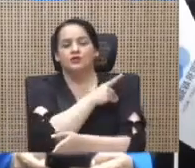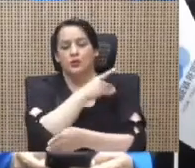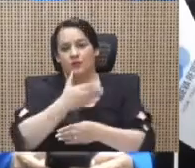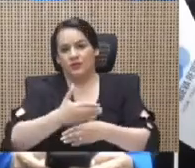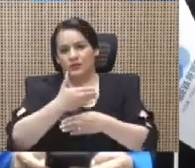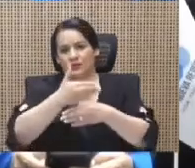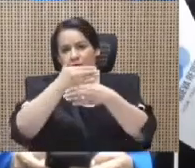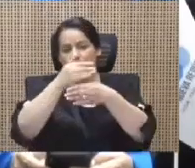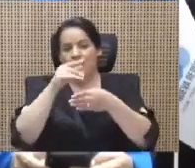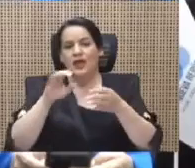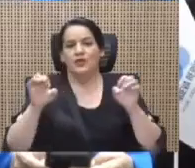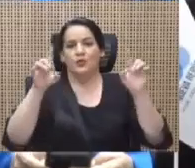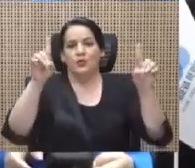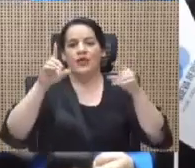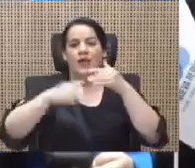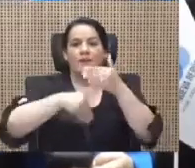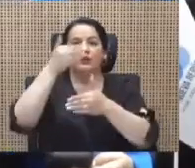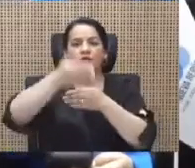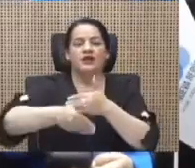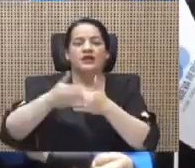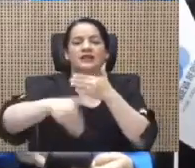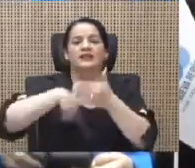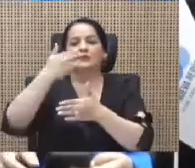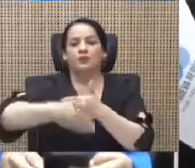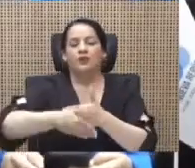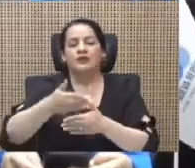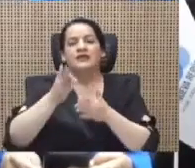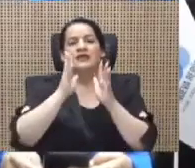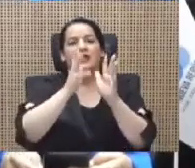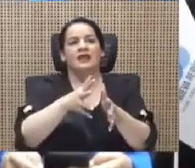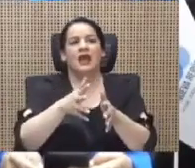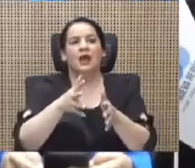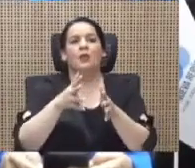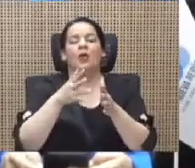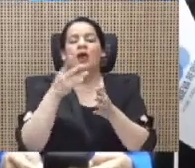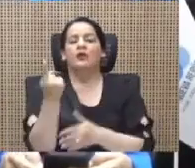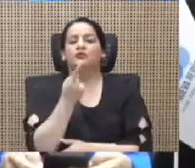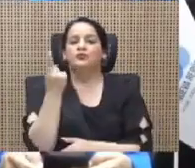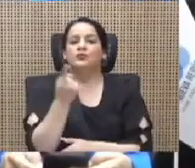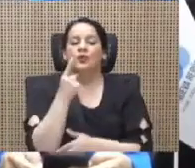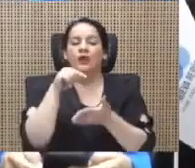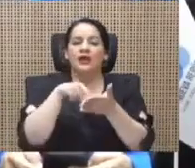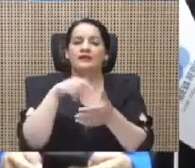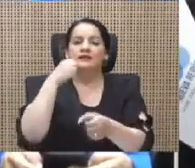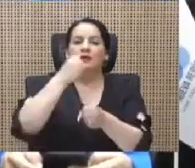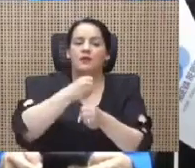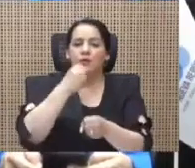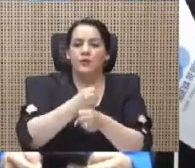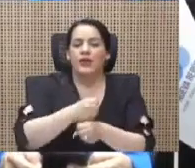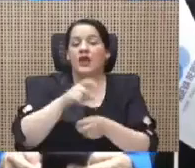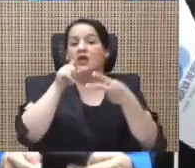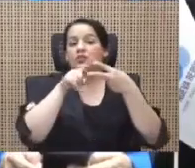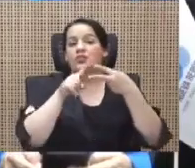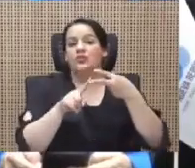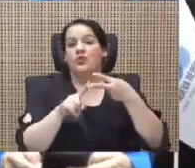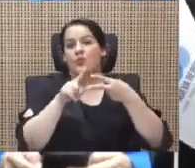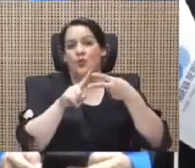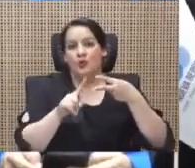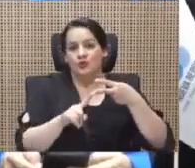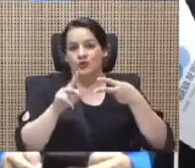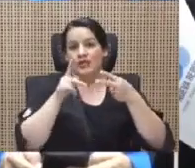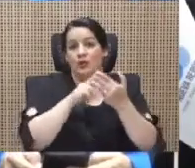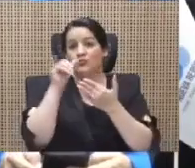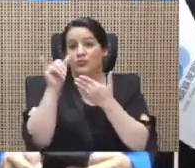Educativa a posteriori, después de haber dejado abandonada esta obra. Y dos de ellos, dos de estos